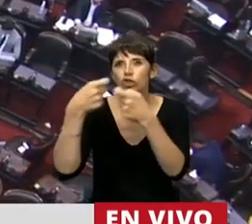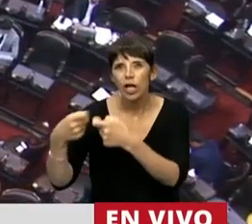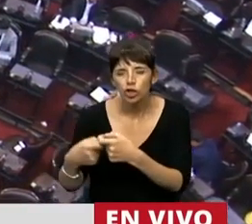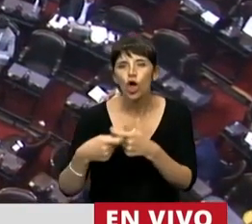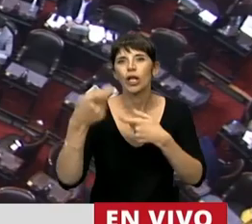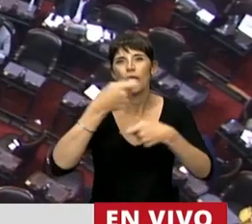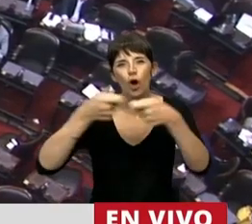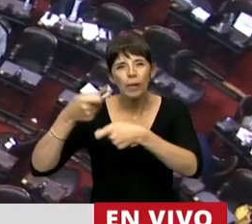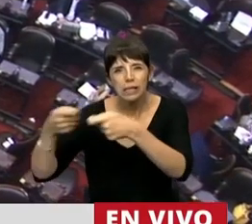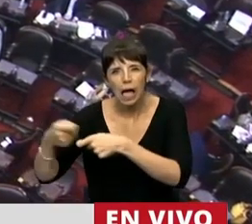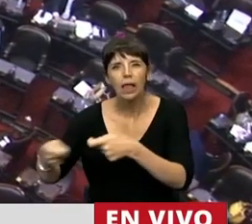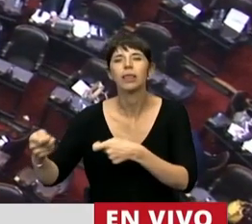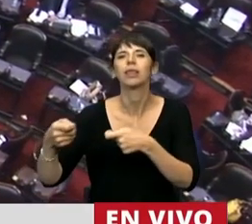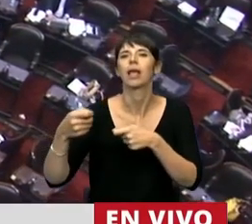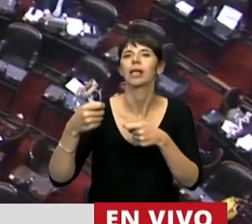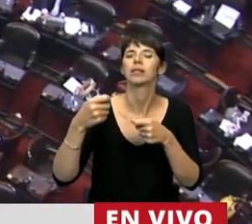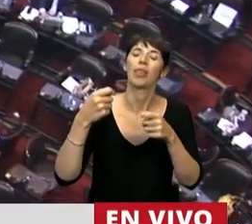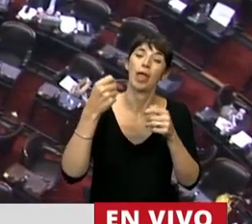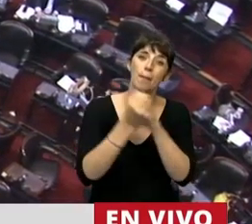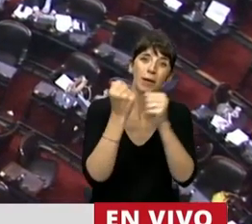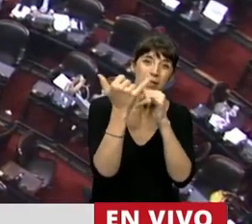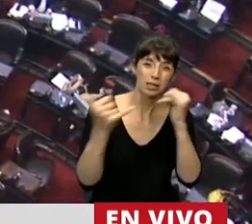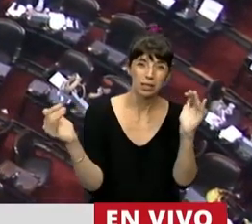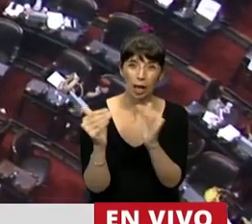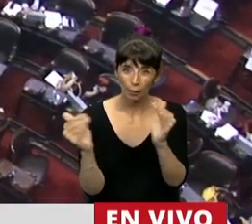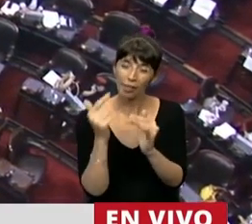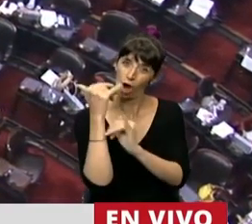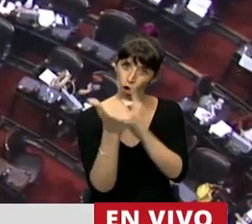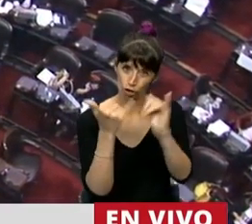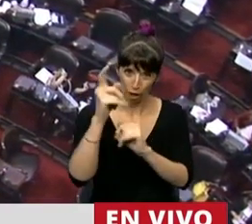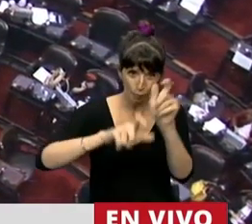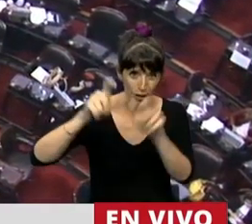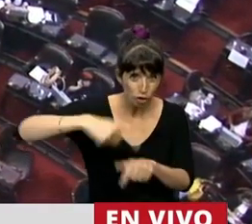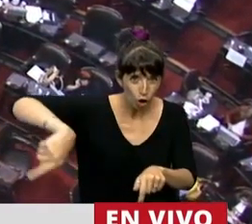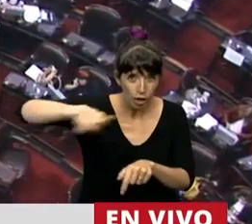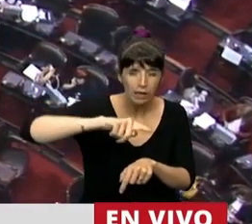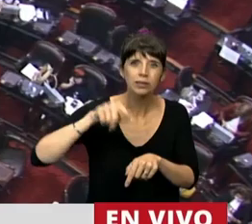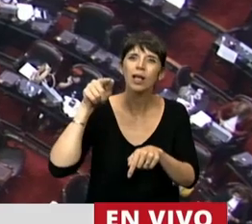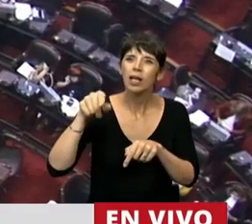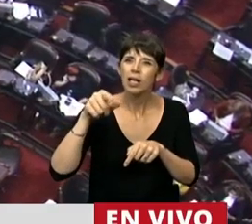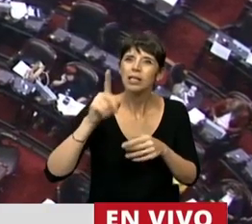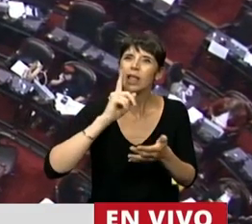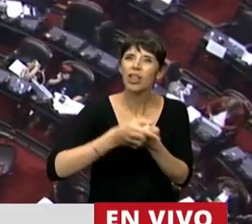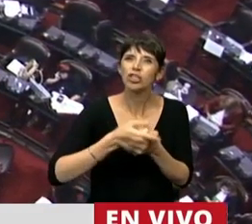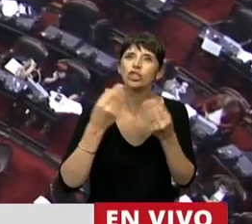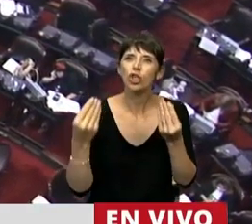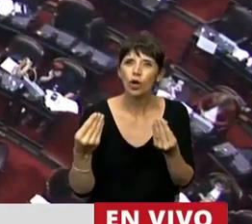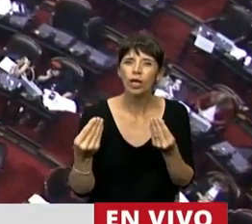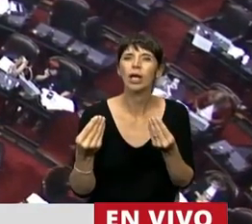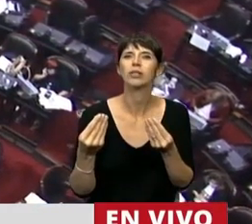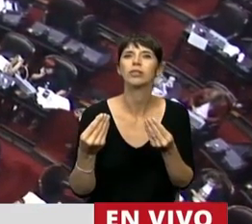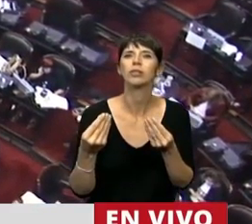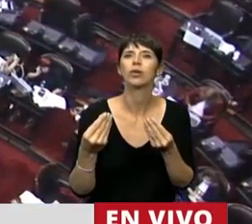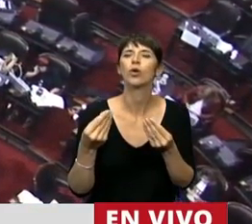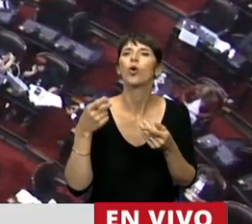que no se encuentren comprendidos en el artículo citado. Como bien expresaron